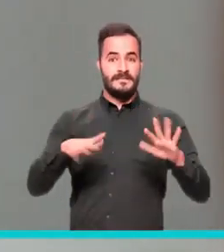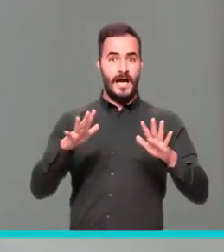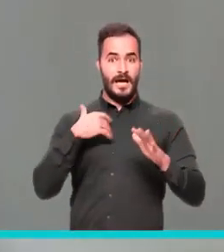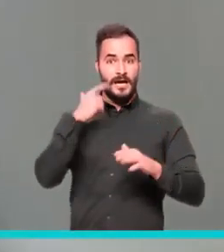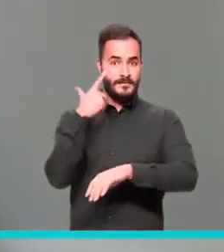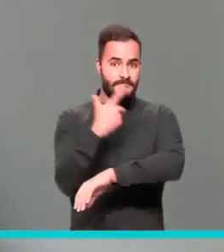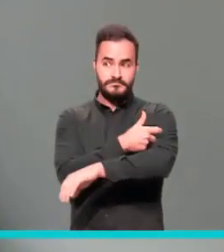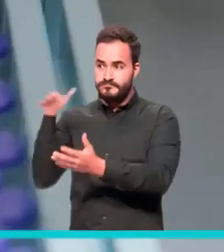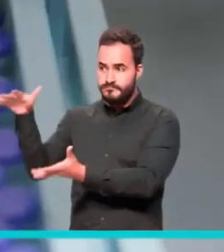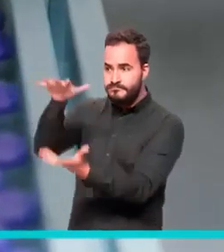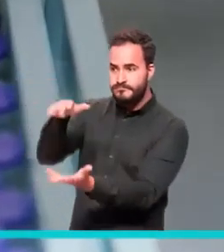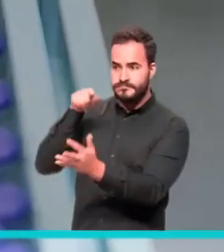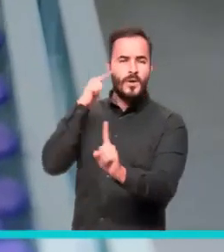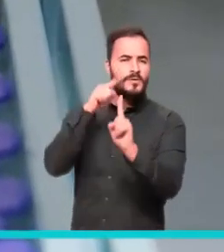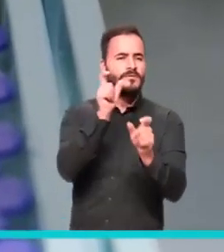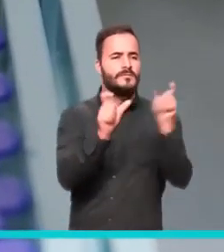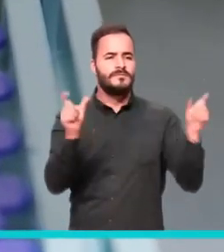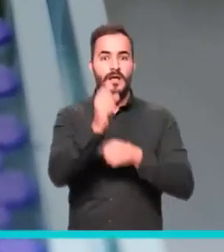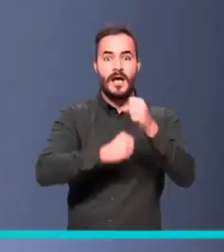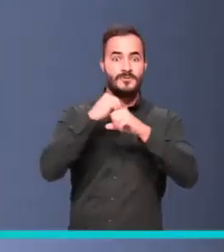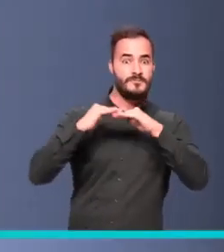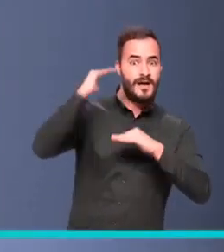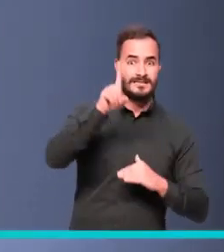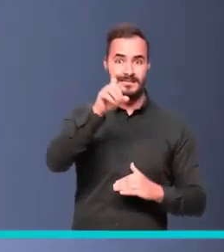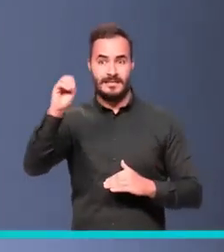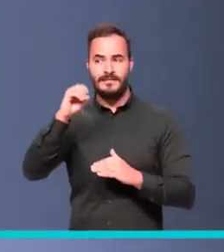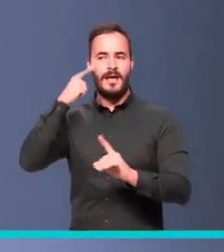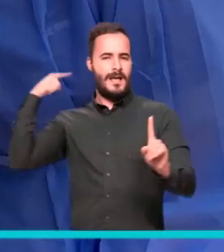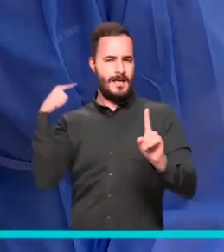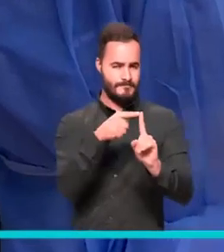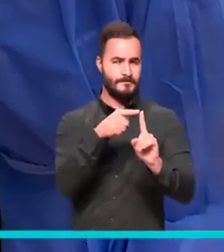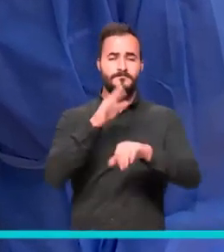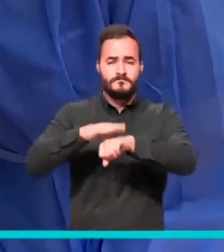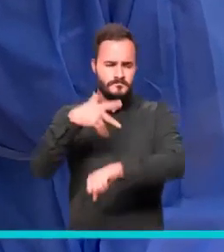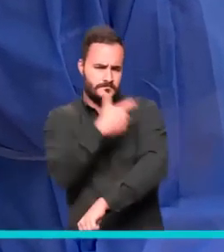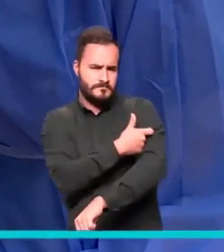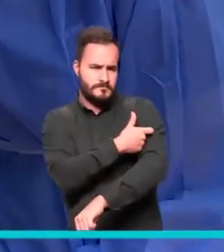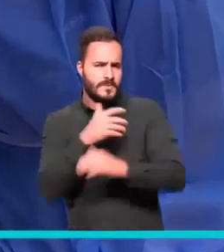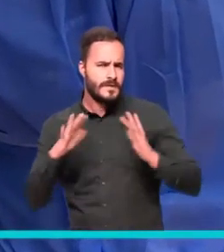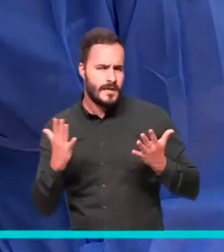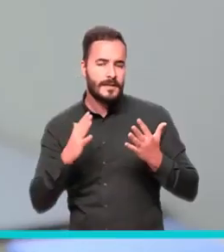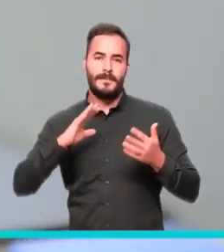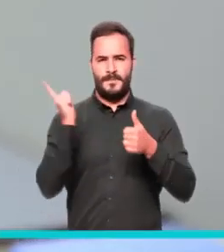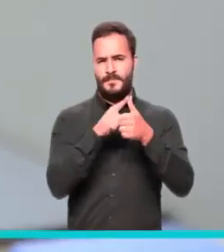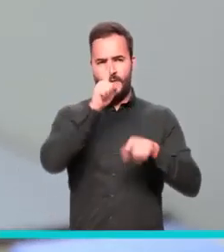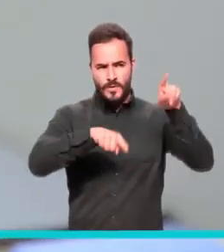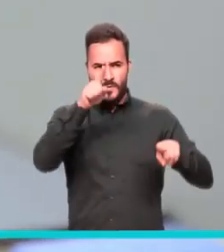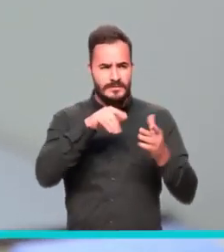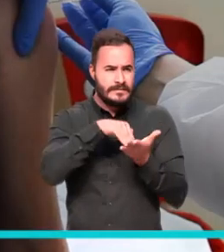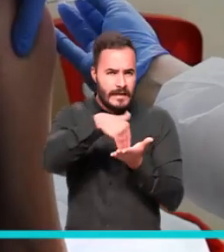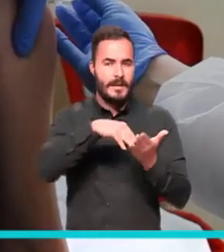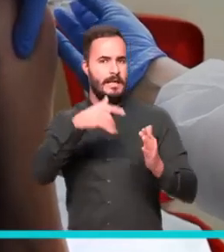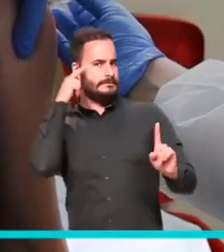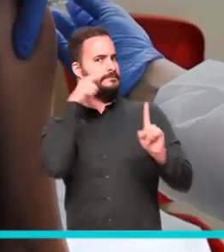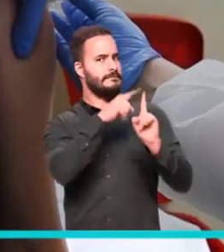Ya están disponibles los primeros biológicos para los mayores de 60 años. Sin embargo, estas dosis se aplican a las personas que presentan